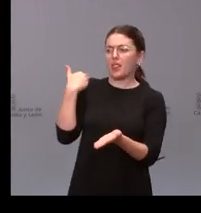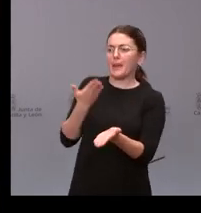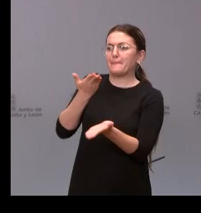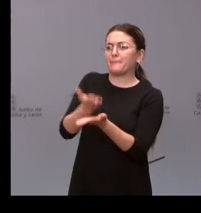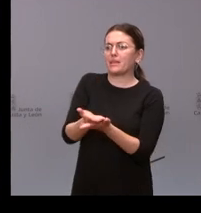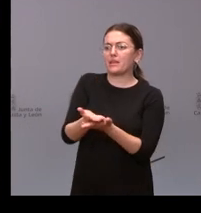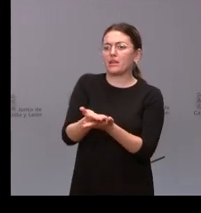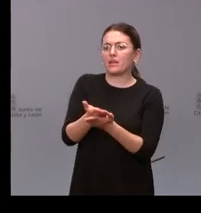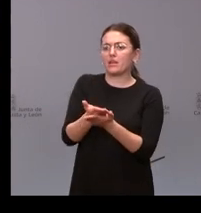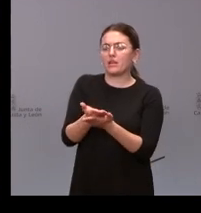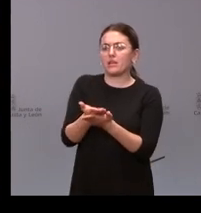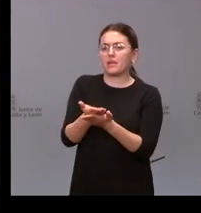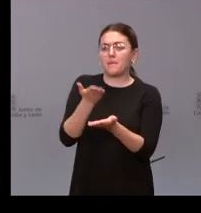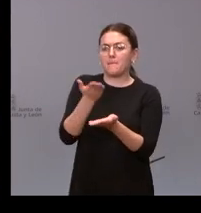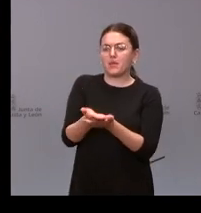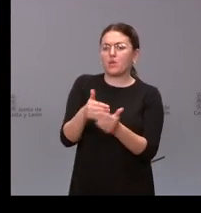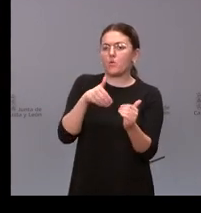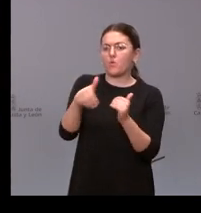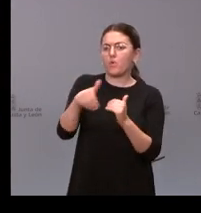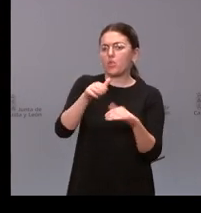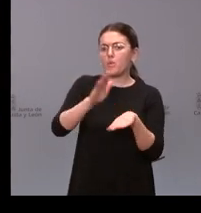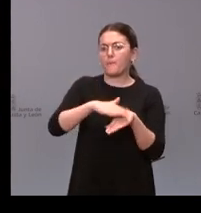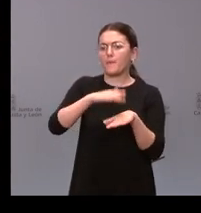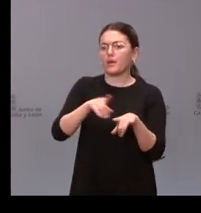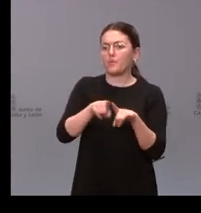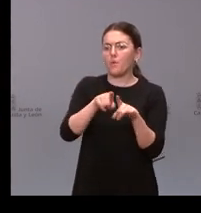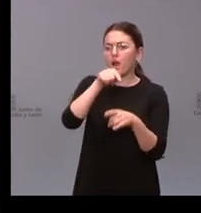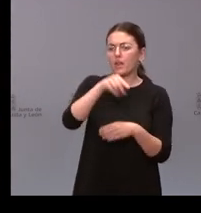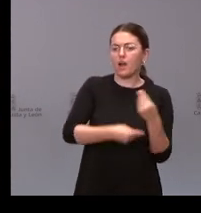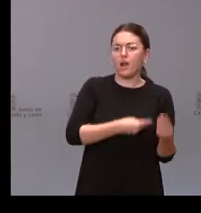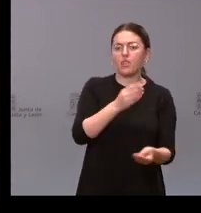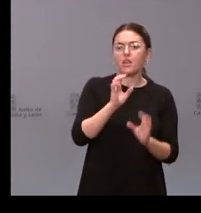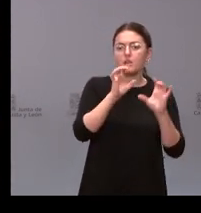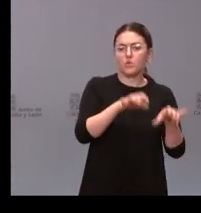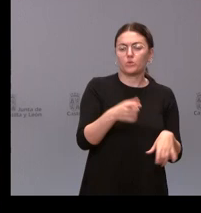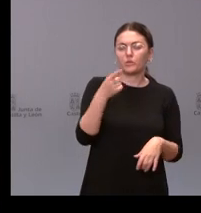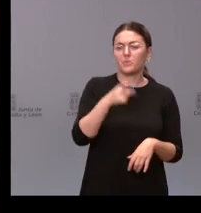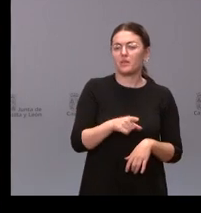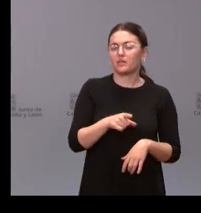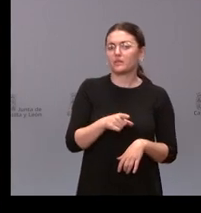Gobierno de la Comunidad Autónoma para que fuera a León la sede y que ofrece